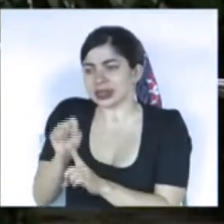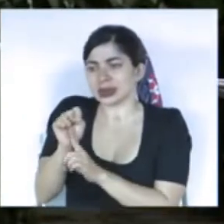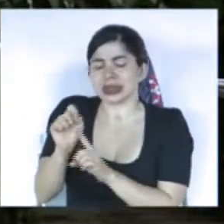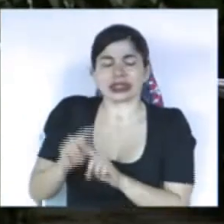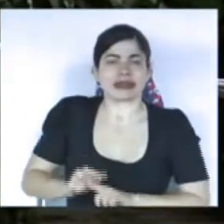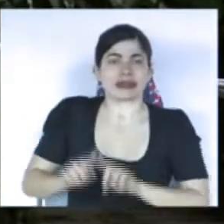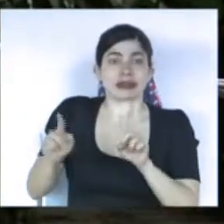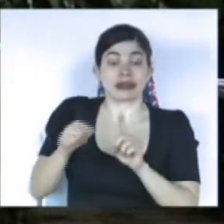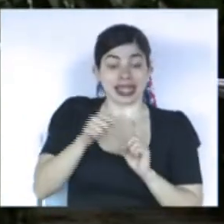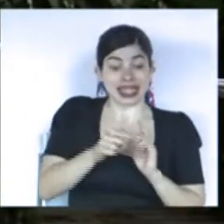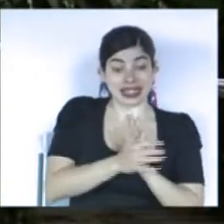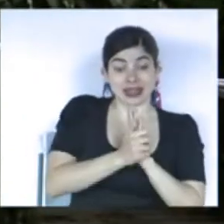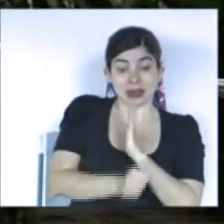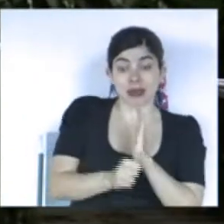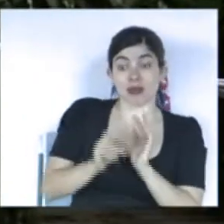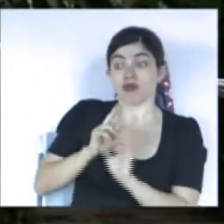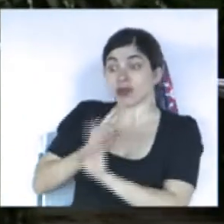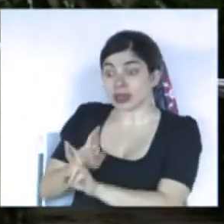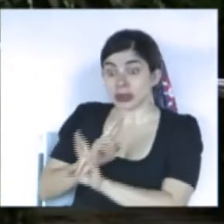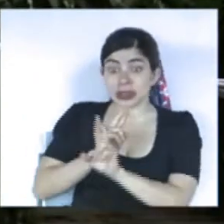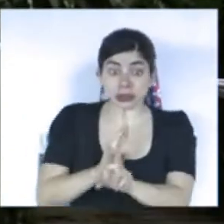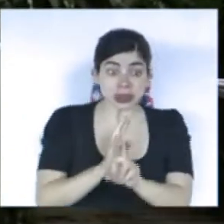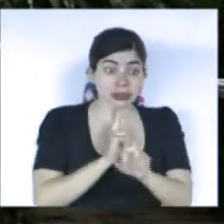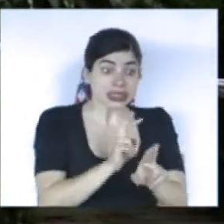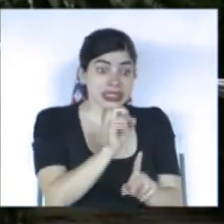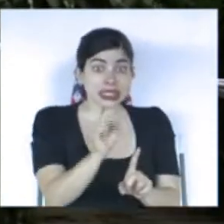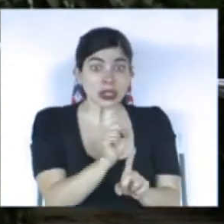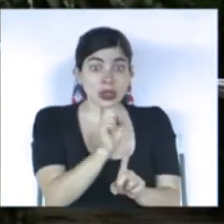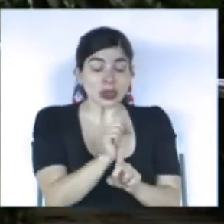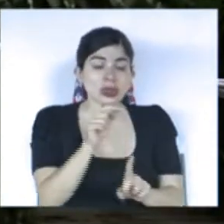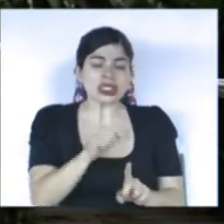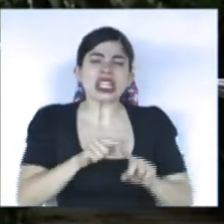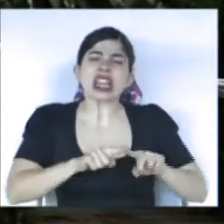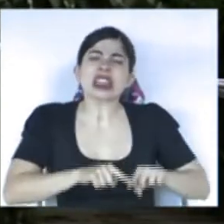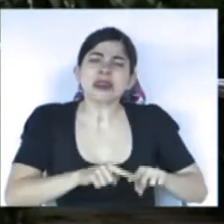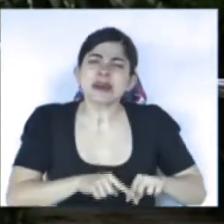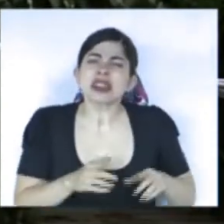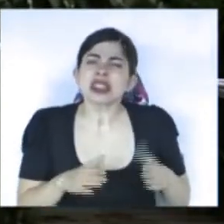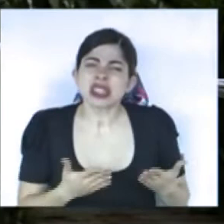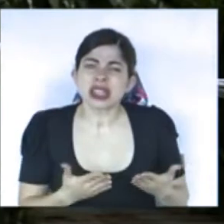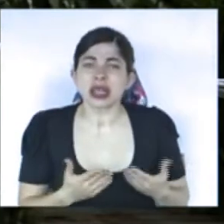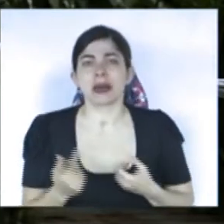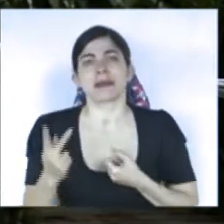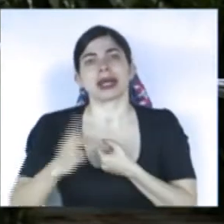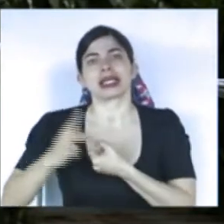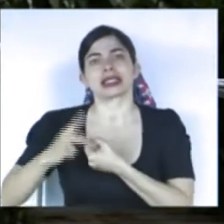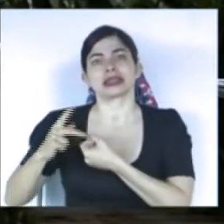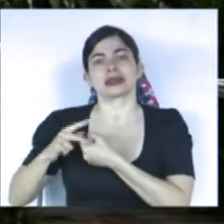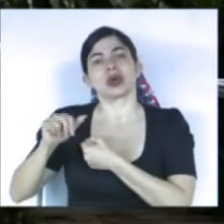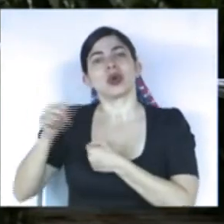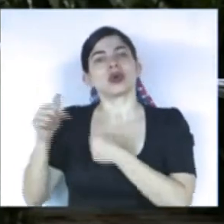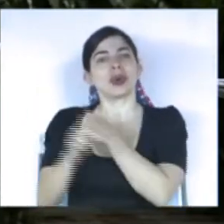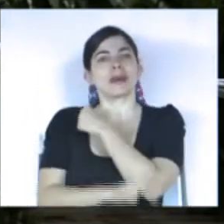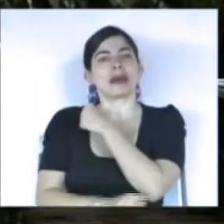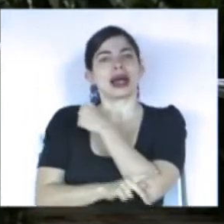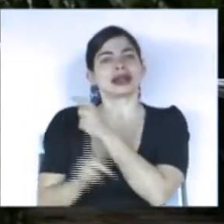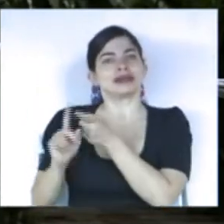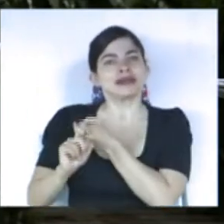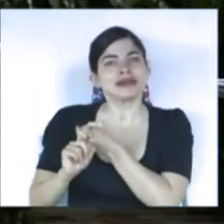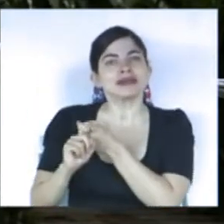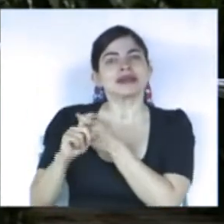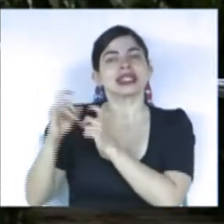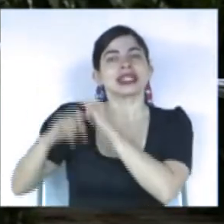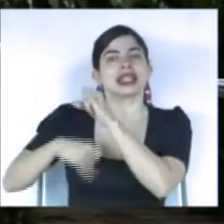esa capacidad de respuesta depende también de la participación de países amigos, de la asistencia